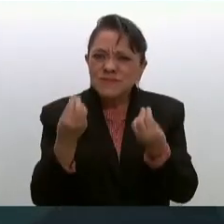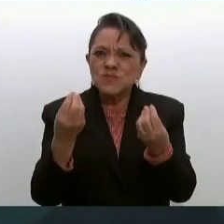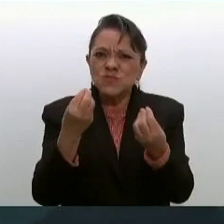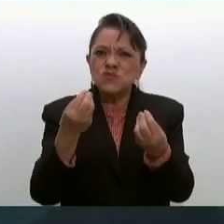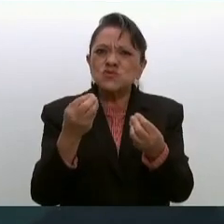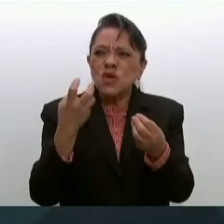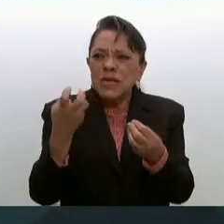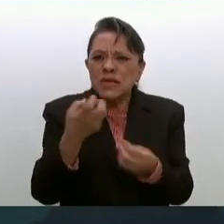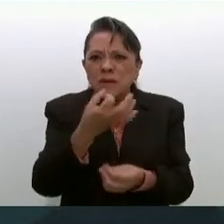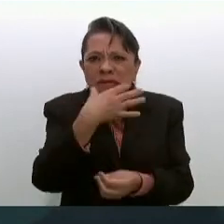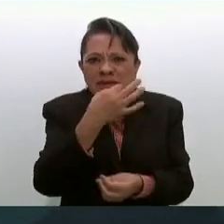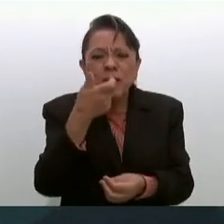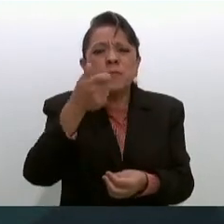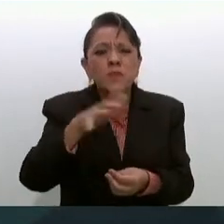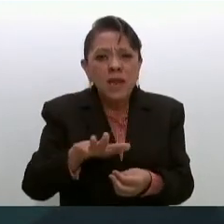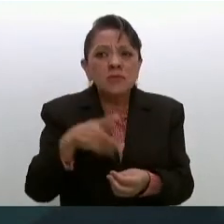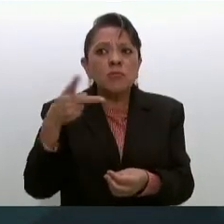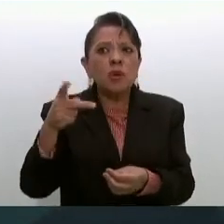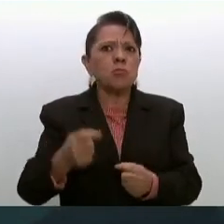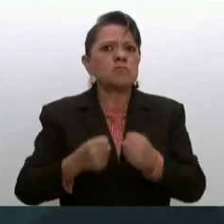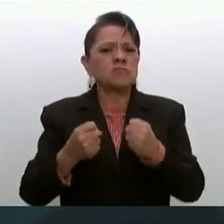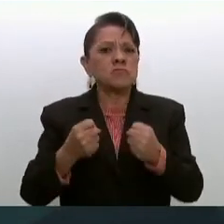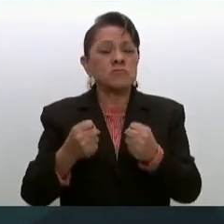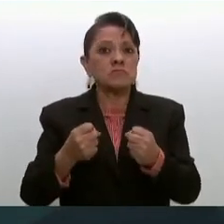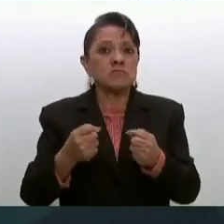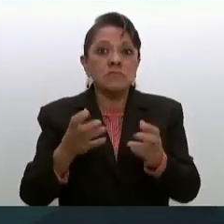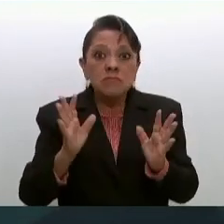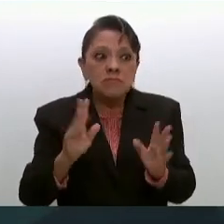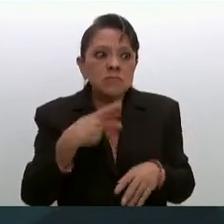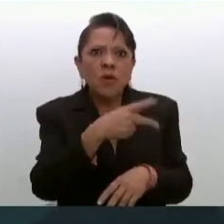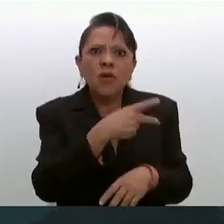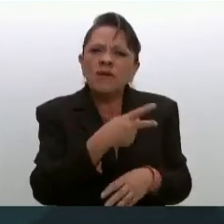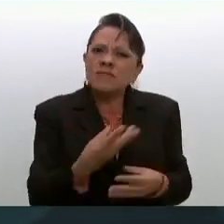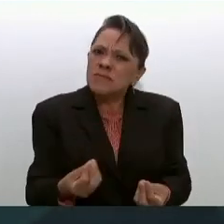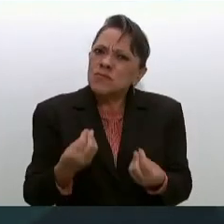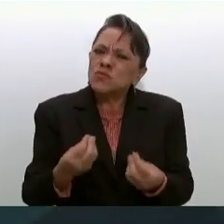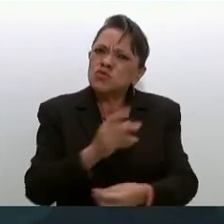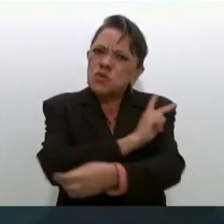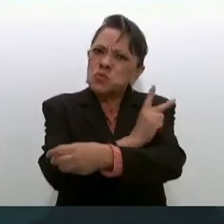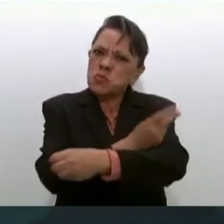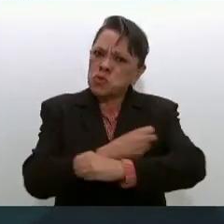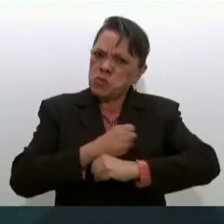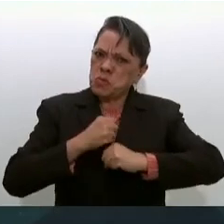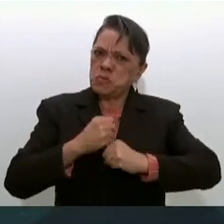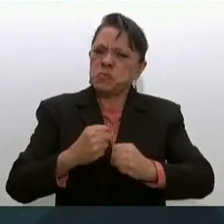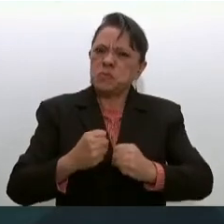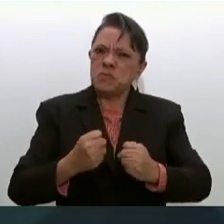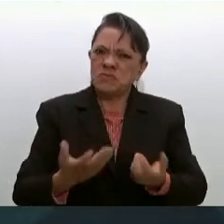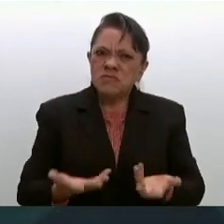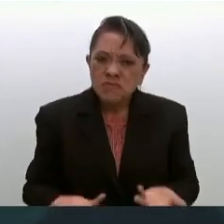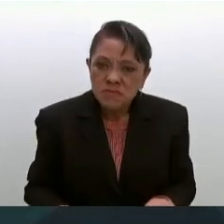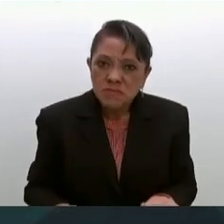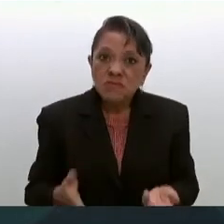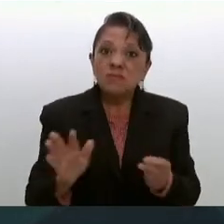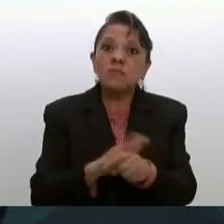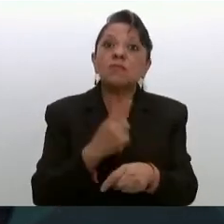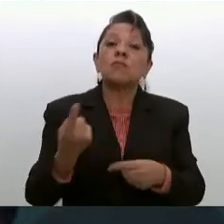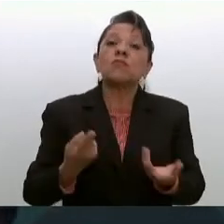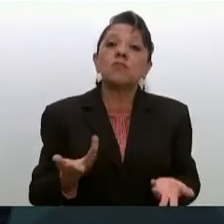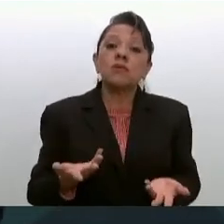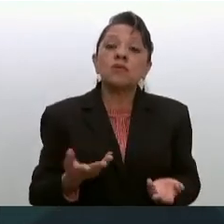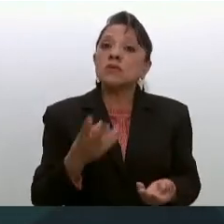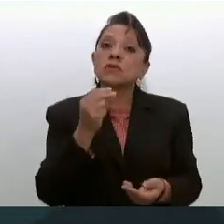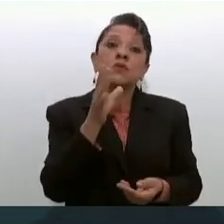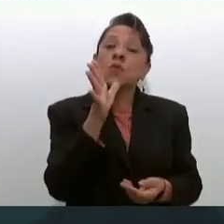tenían mucho poder mucha influencia al grado de que no se